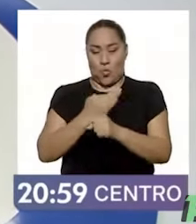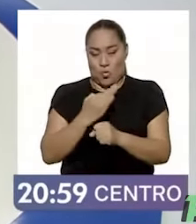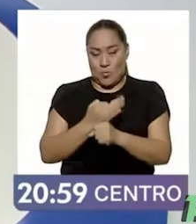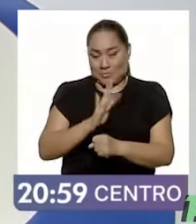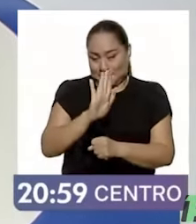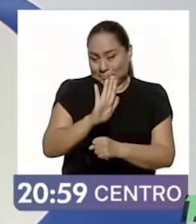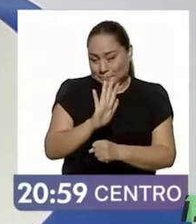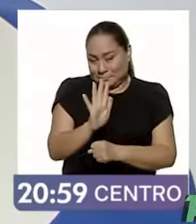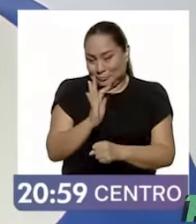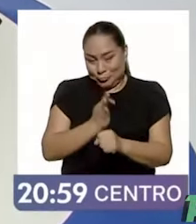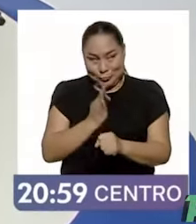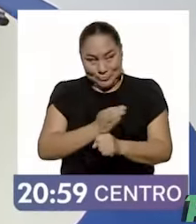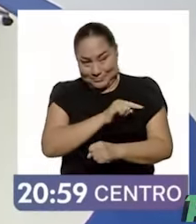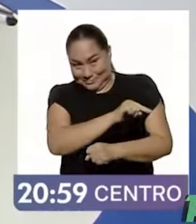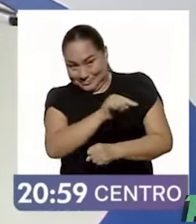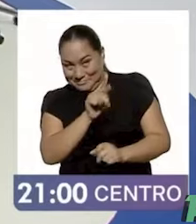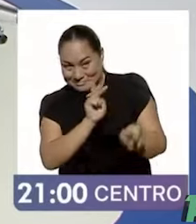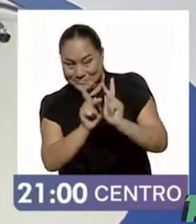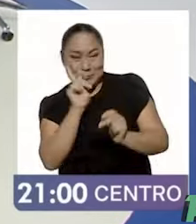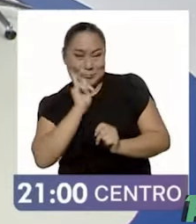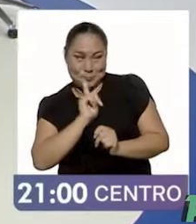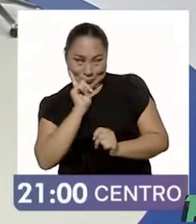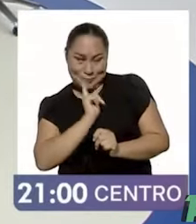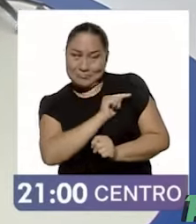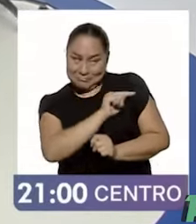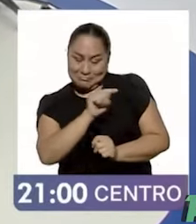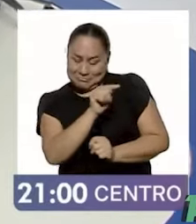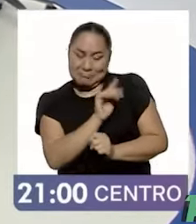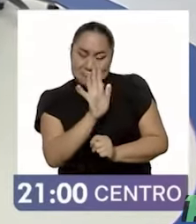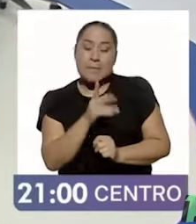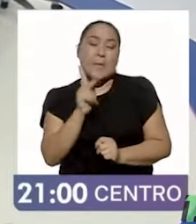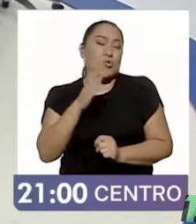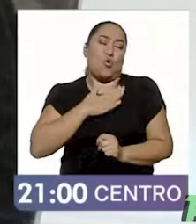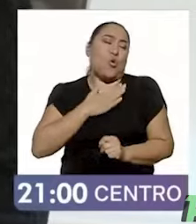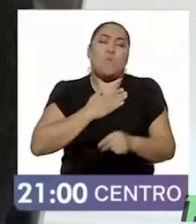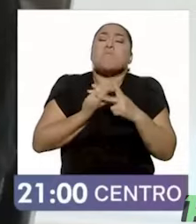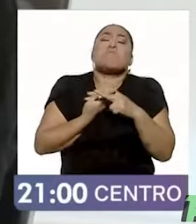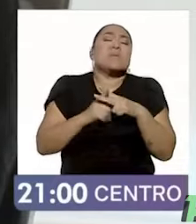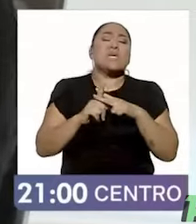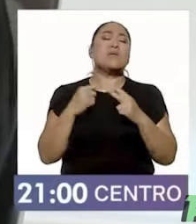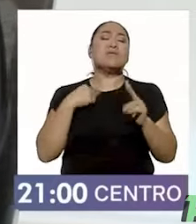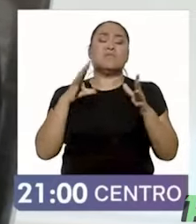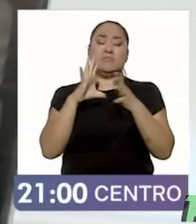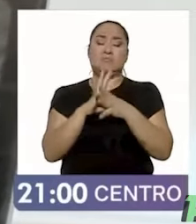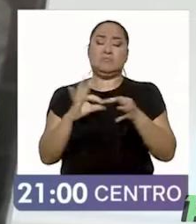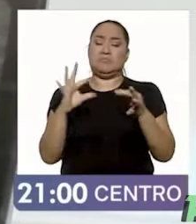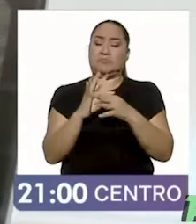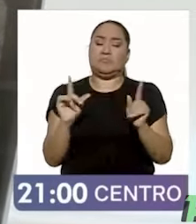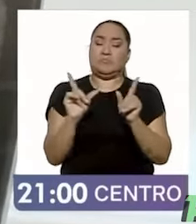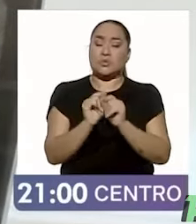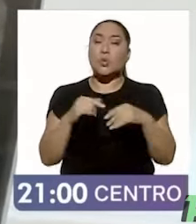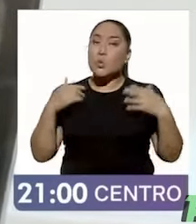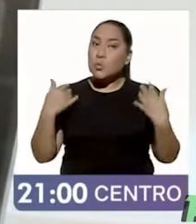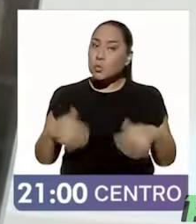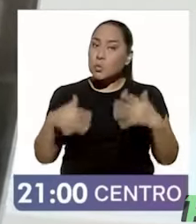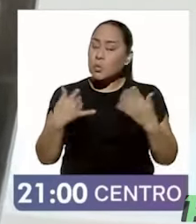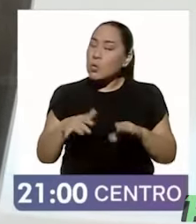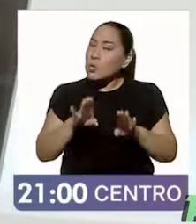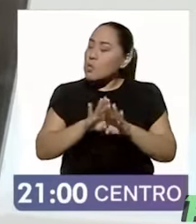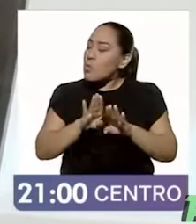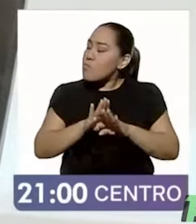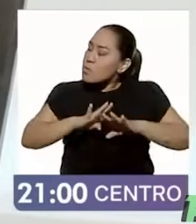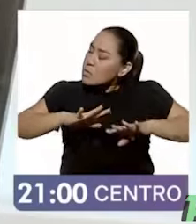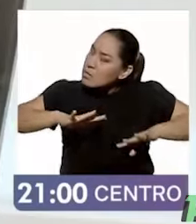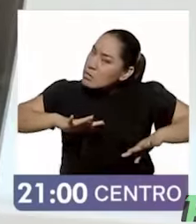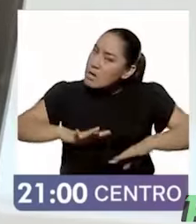a ellas porque es la lucha de ellas, pero de introducción, digamos, es un cambio monumental de estos